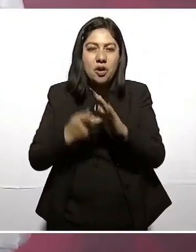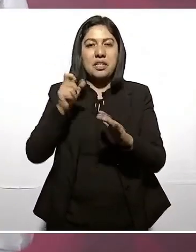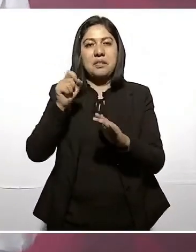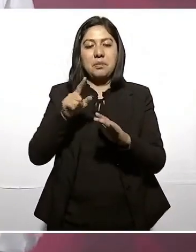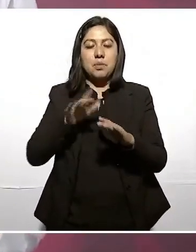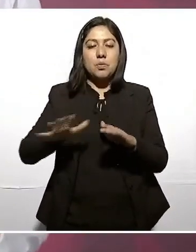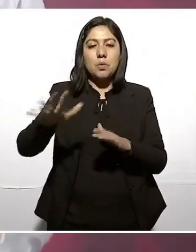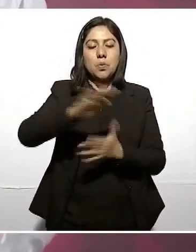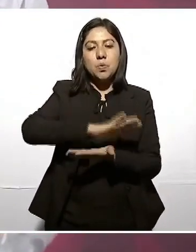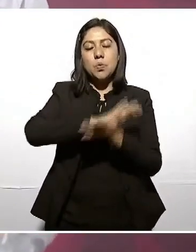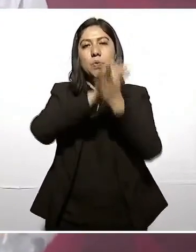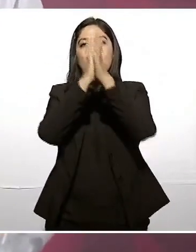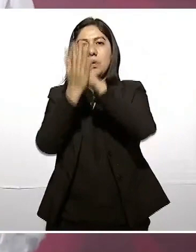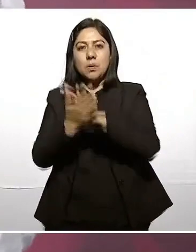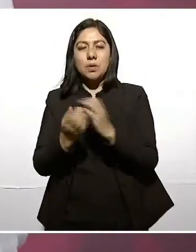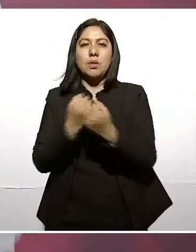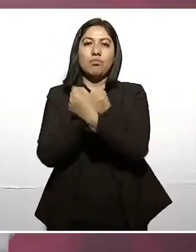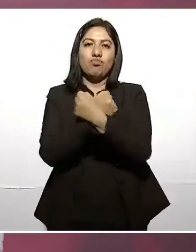en colonia.